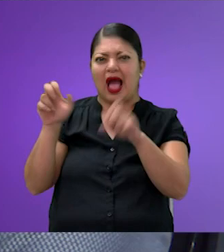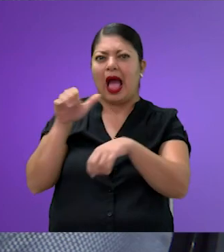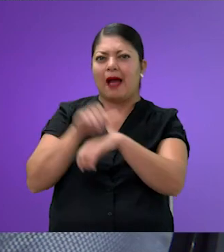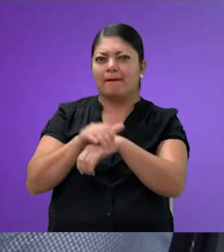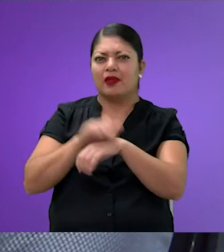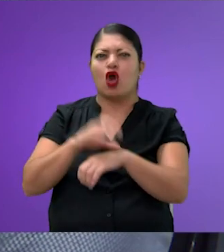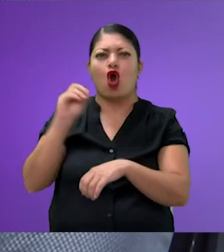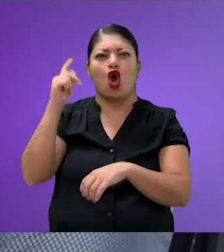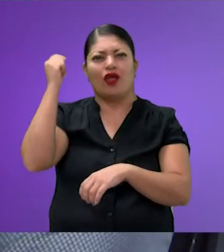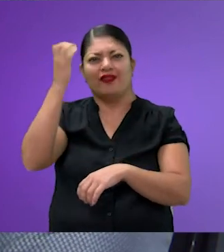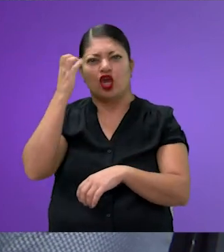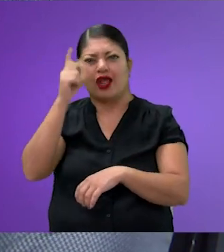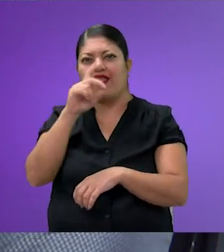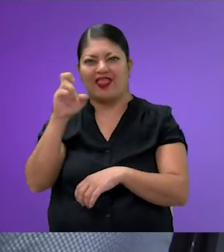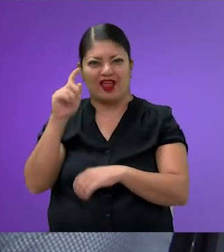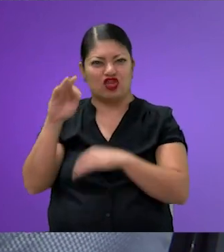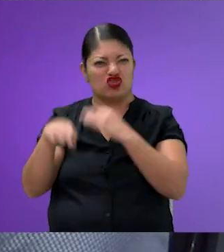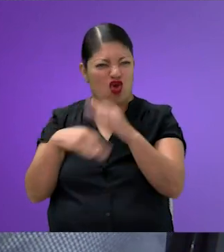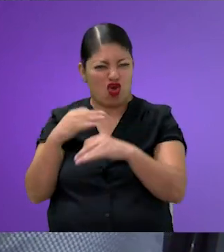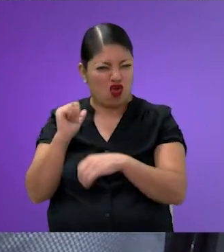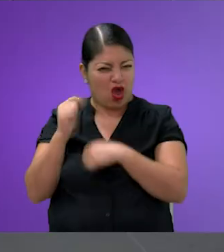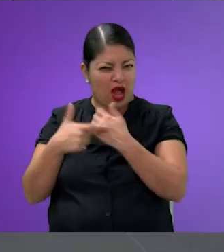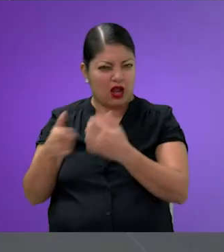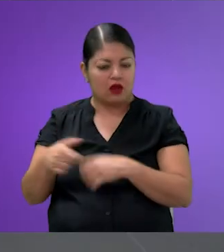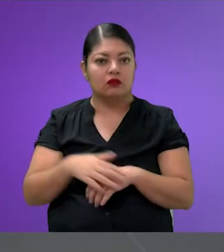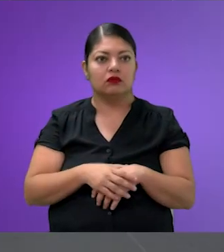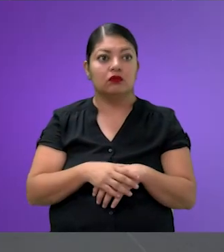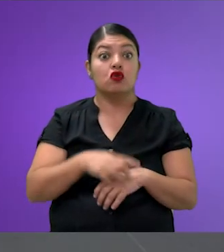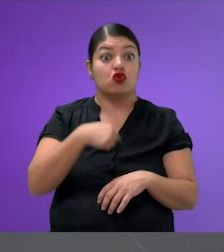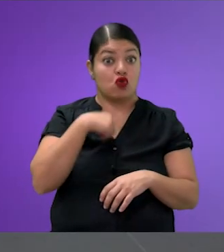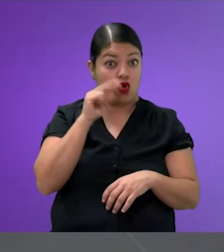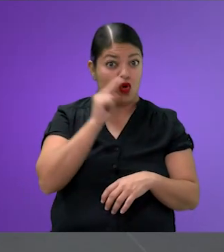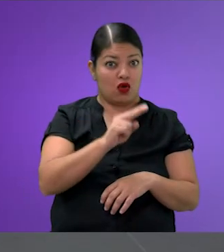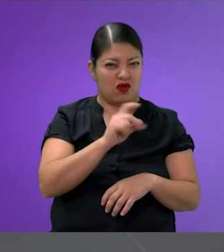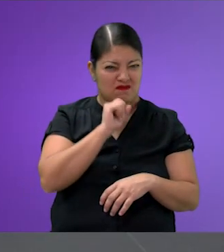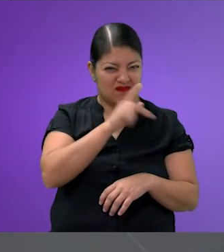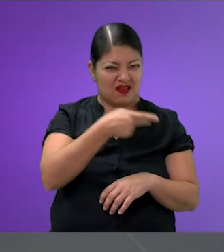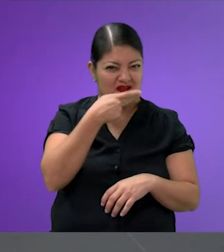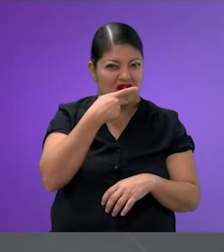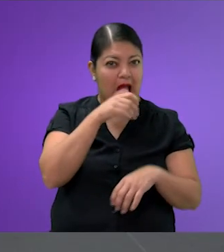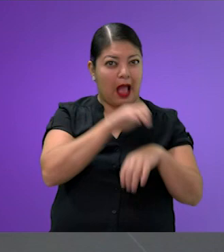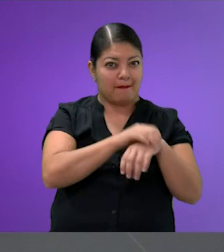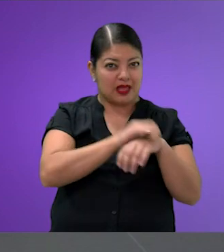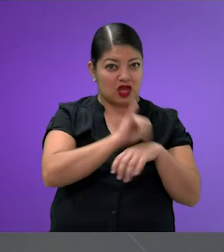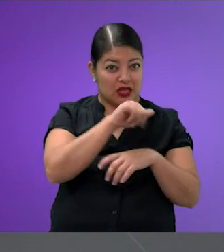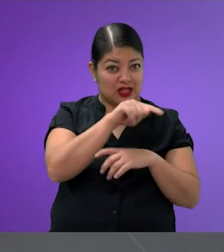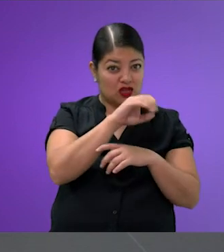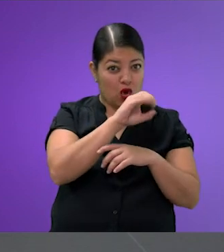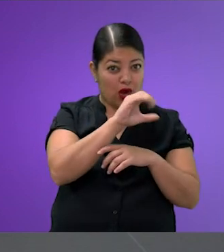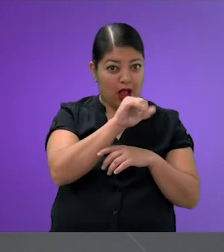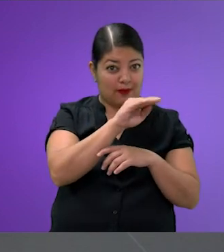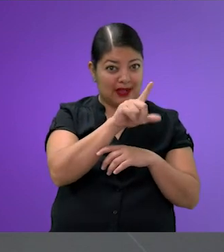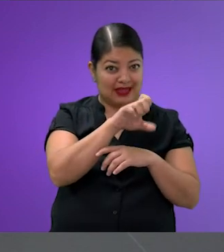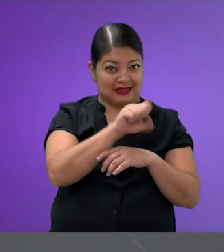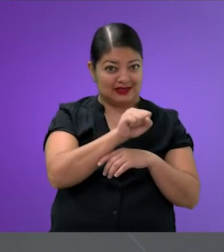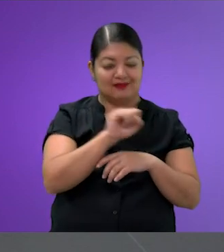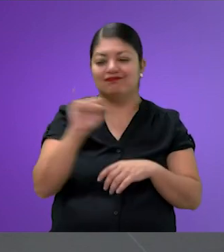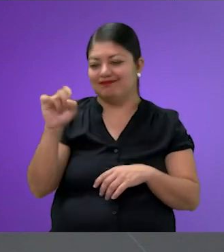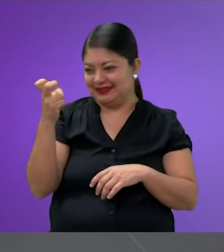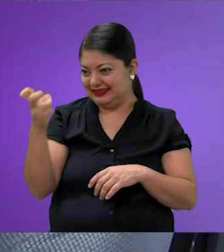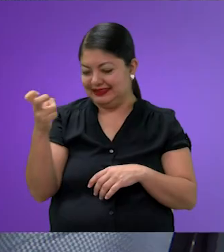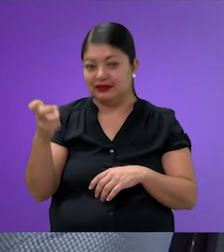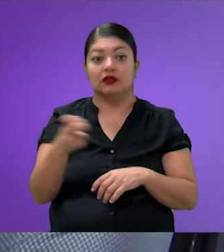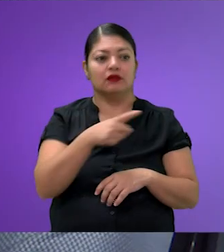Todo o algo por el estilo? He visto, ¿te refieres a la de Amigos Intocables? Correcto. Porque tiene, de repente ahí cambia... ya sabes que